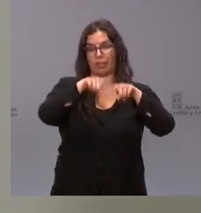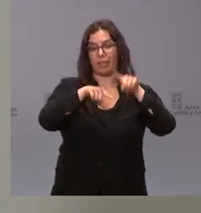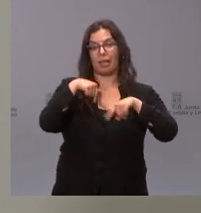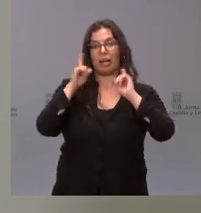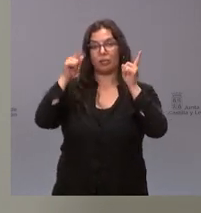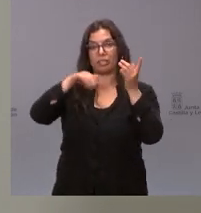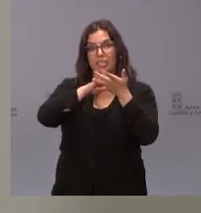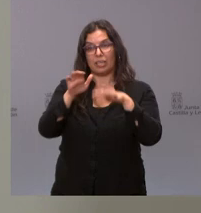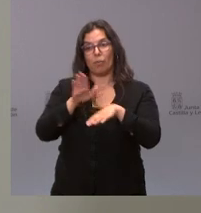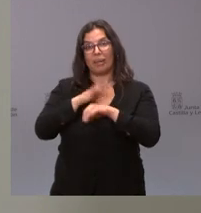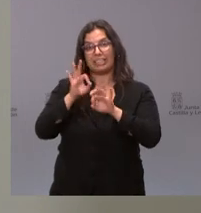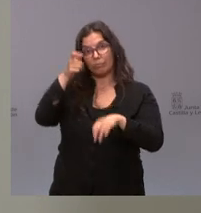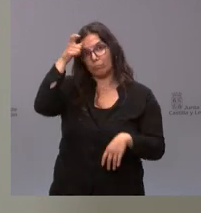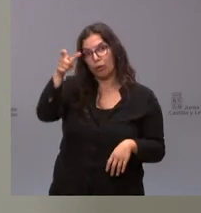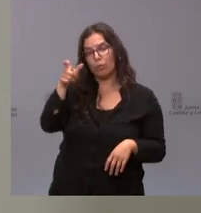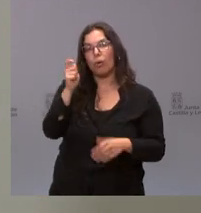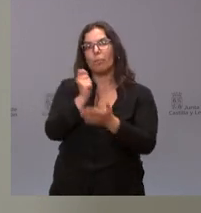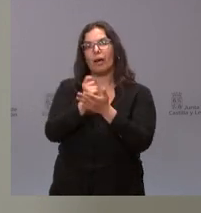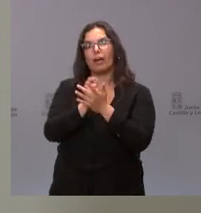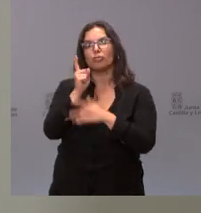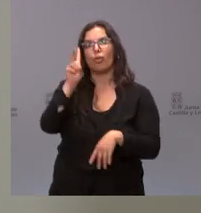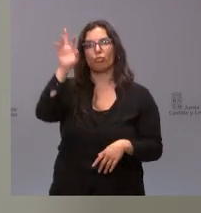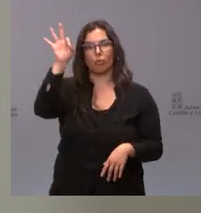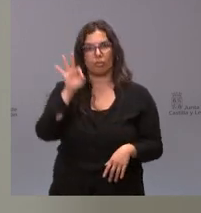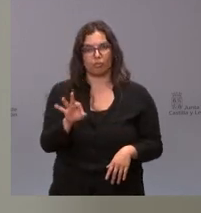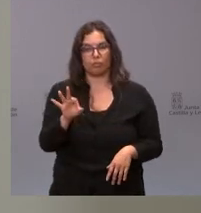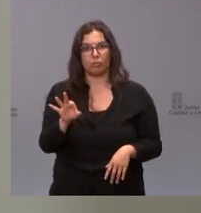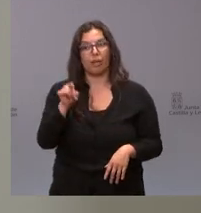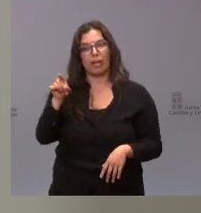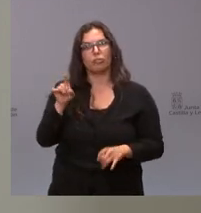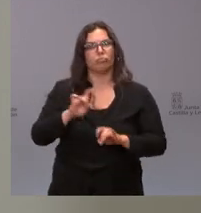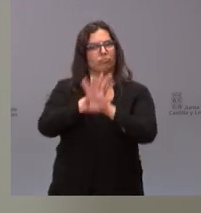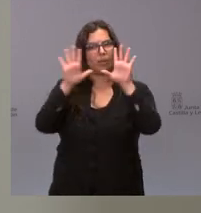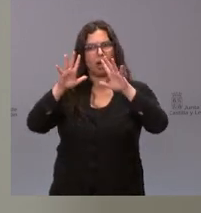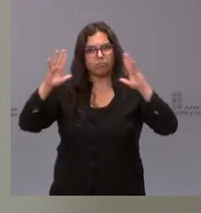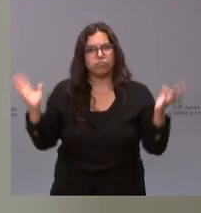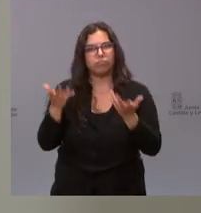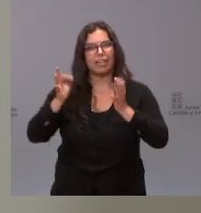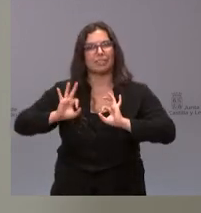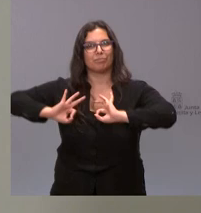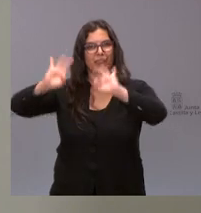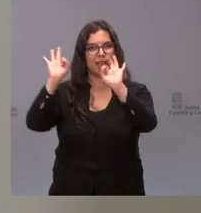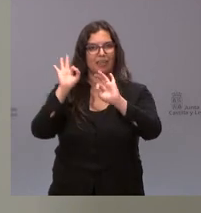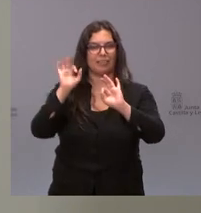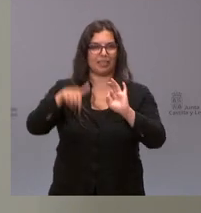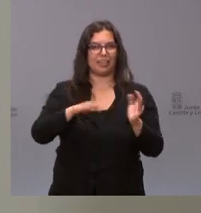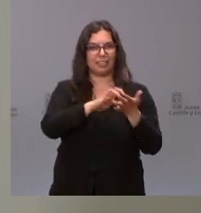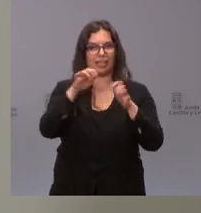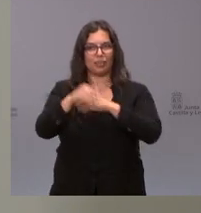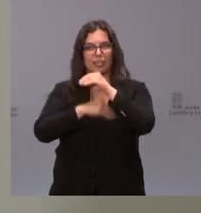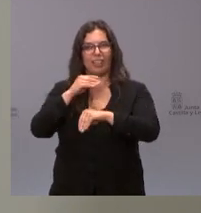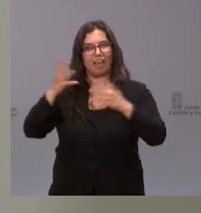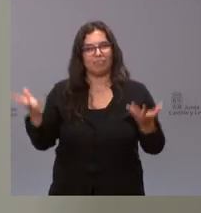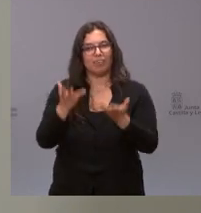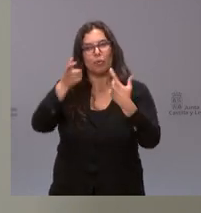de Castilla y León para el mundo rural se pagará solo el 2% por transmisiones patrimoniales esta es una clara diferencia en Castilla y León a favor del mundo